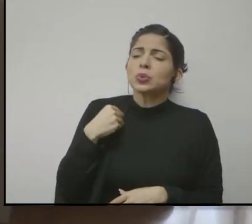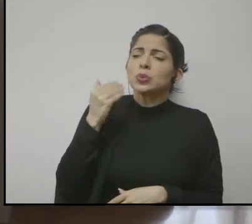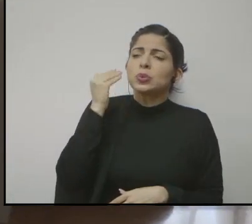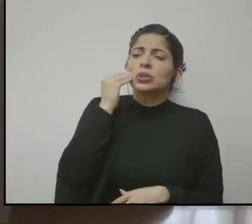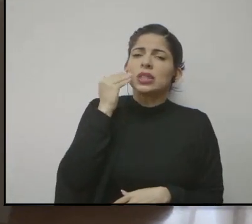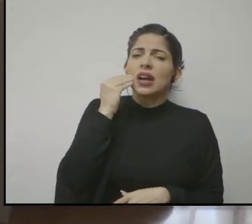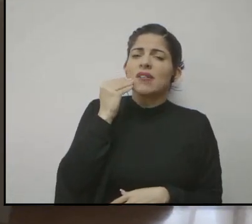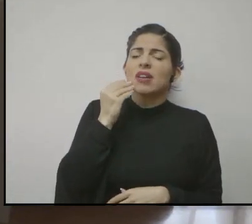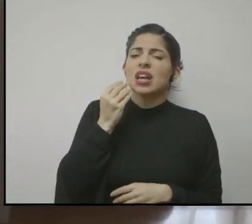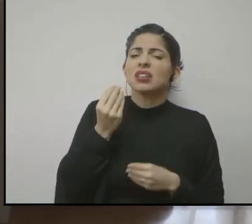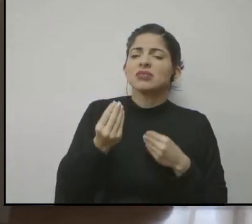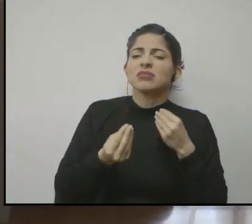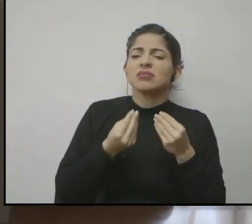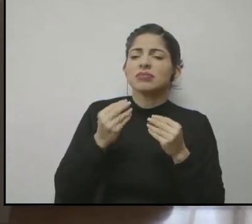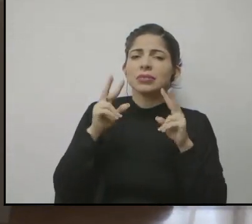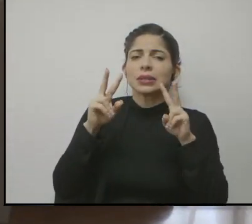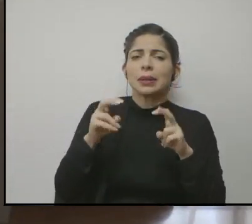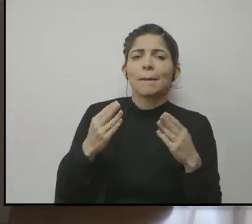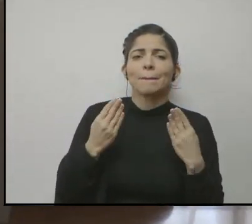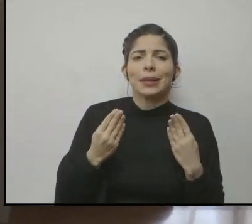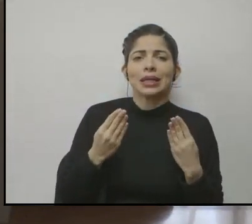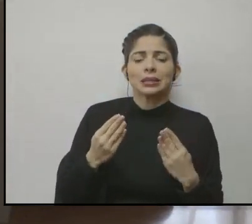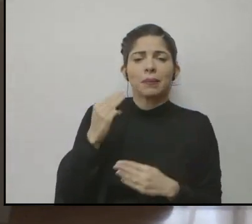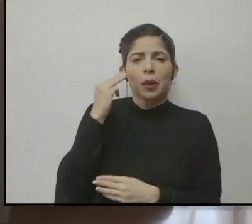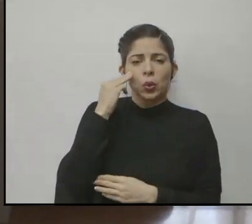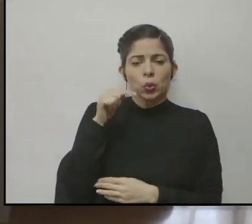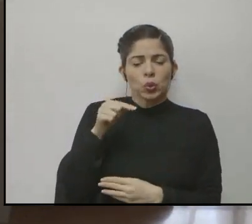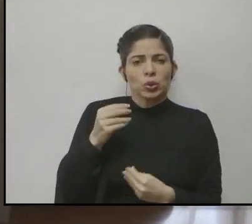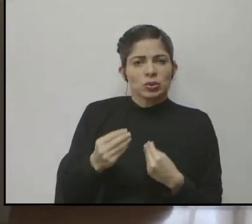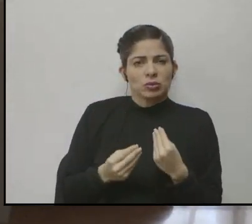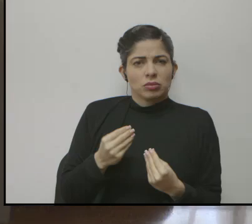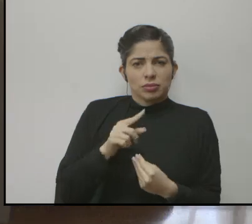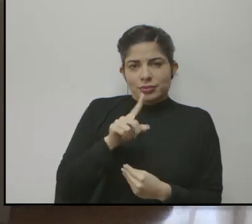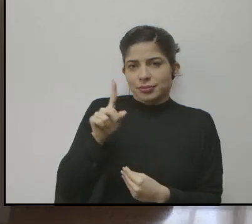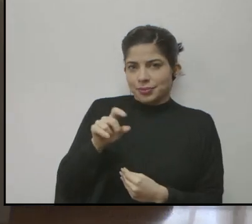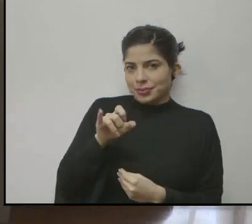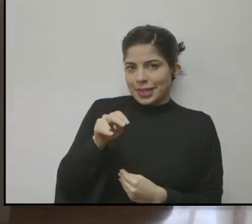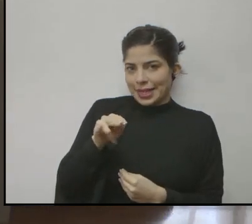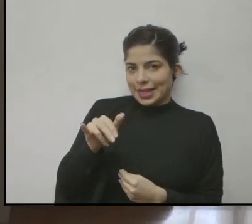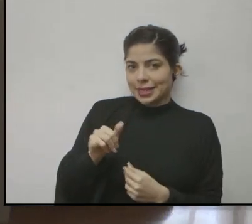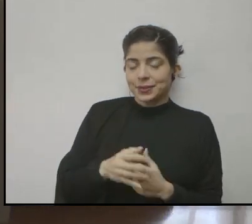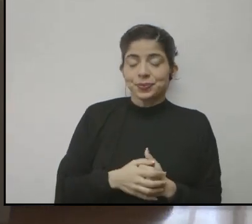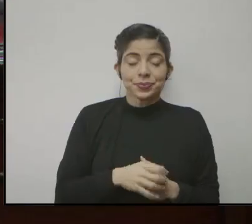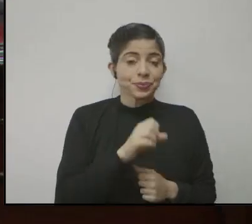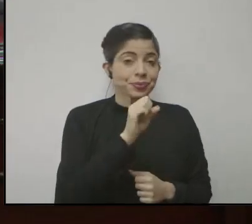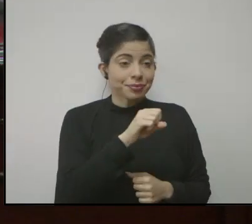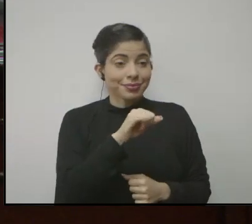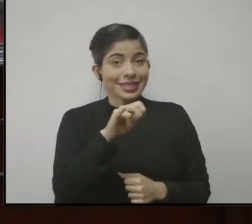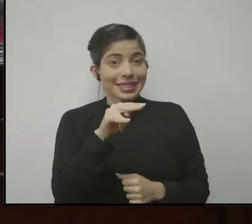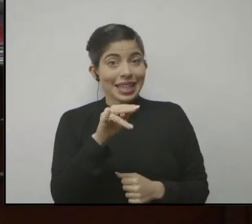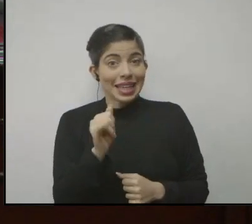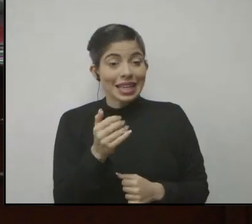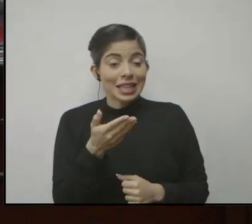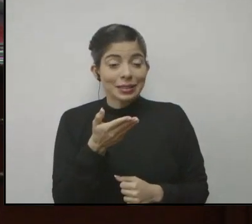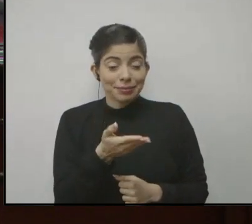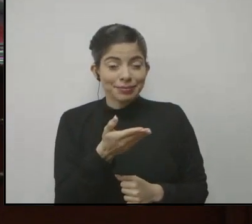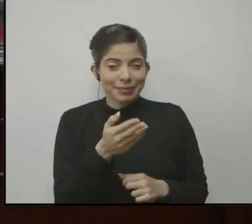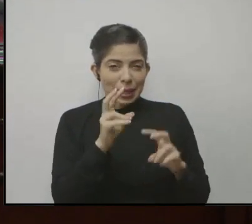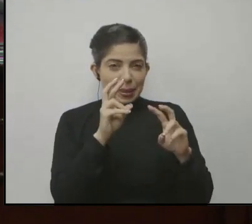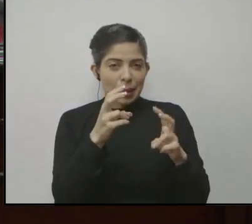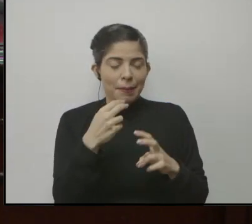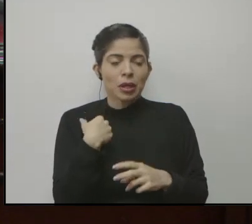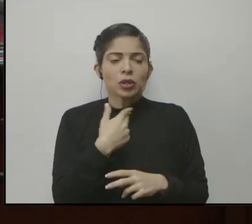pasar con las pruebas de bachillerato por madurez. Consulta Jenny González. Sí, doña Jenny, en este sentido nosotros